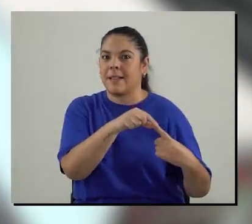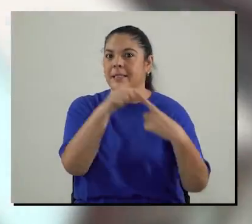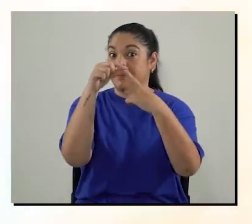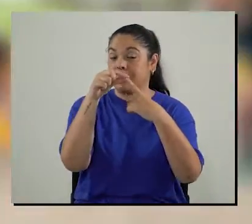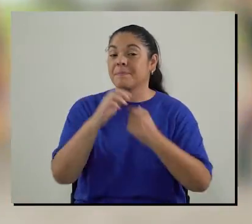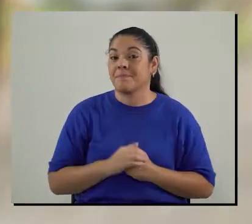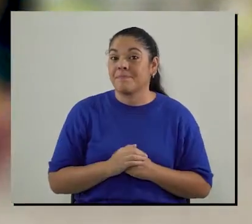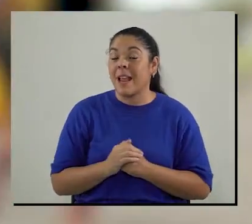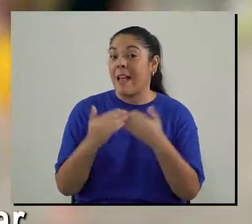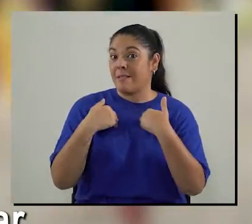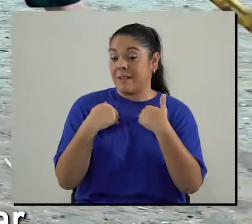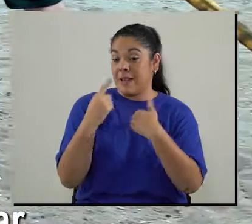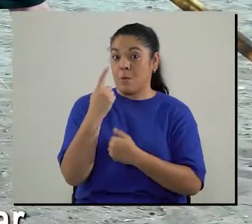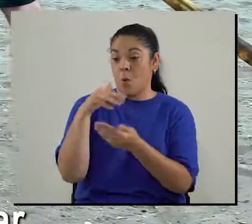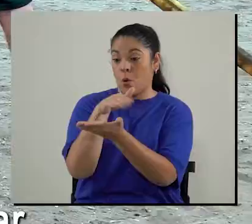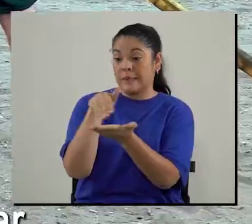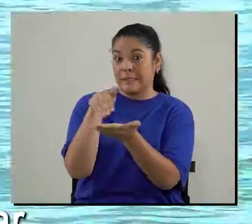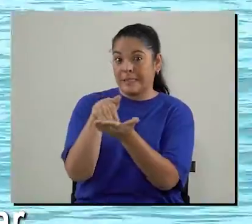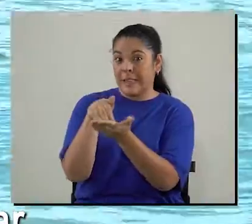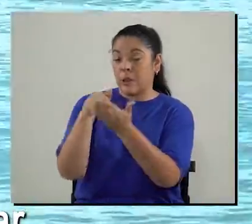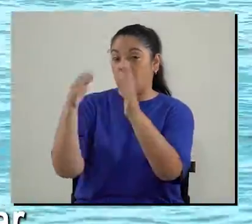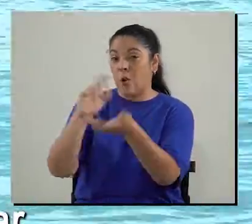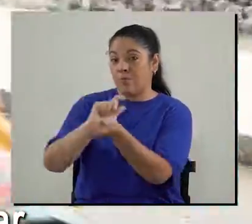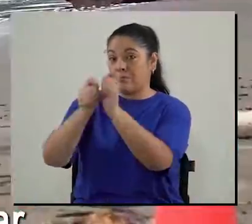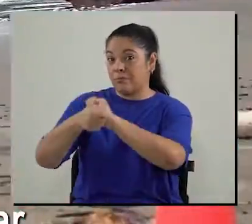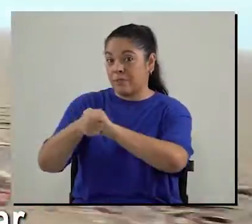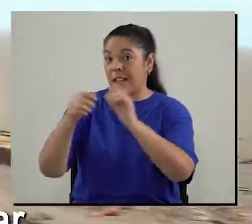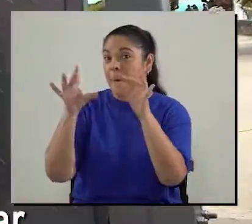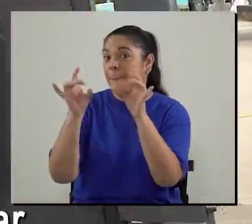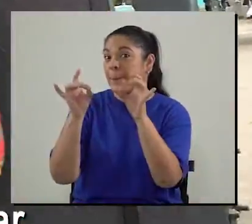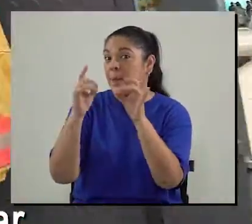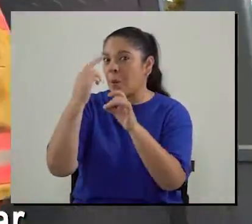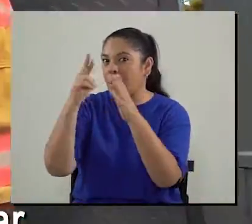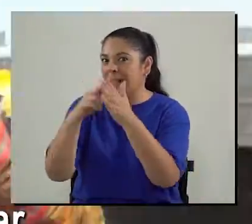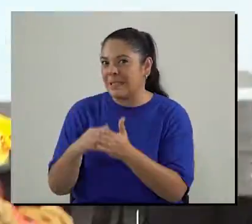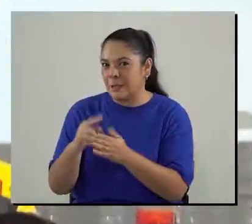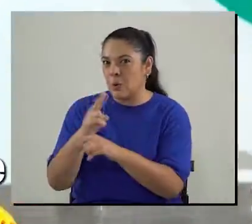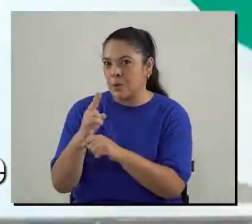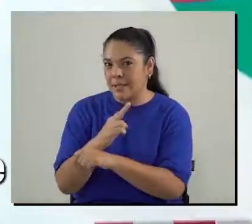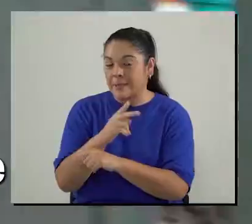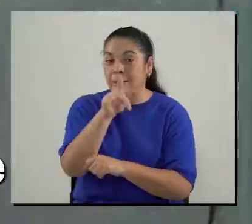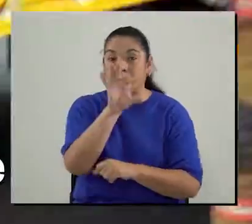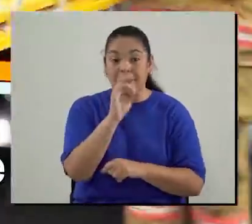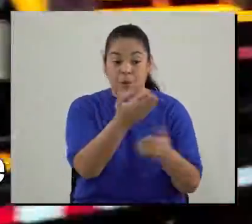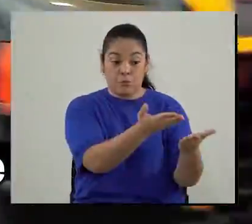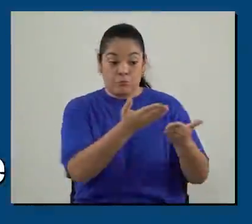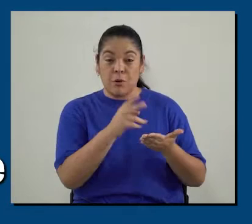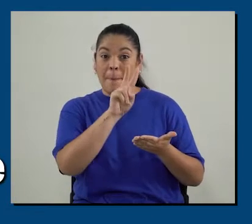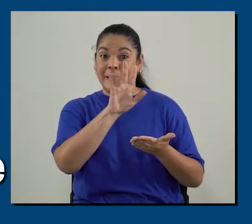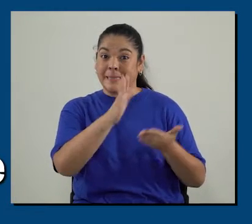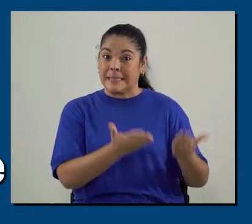eventos especiales por lo cual contaremos con un centro de canje de vidrio para reciclar los invitamos a